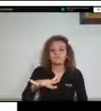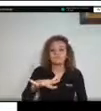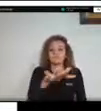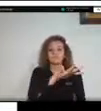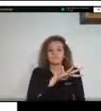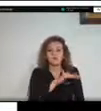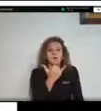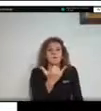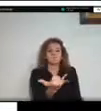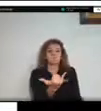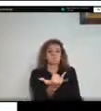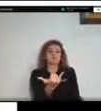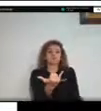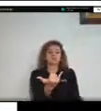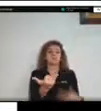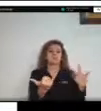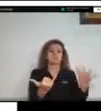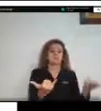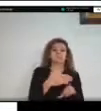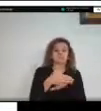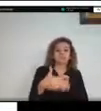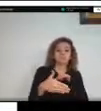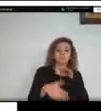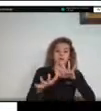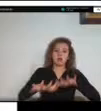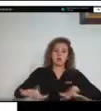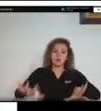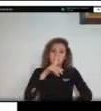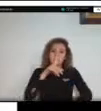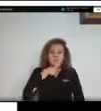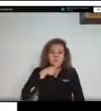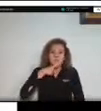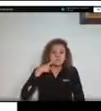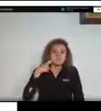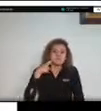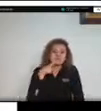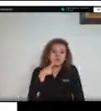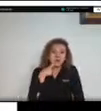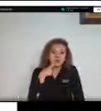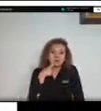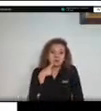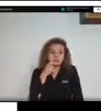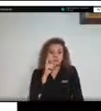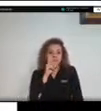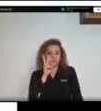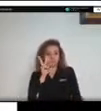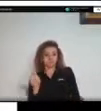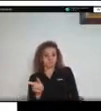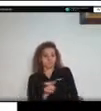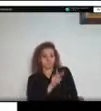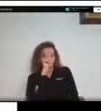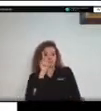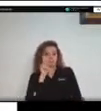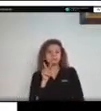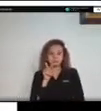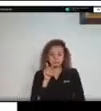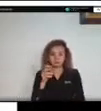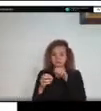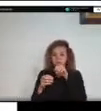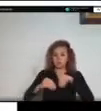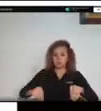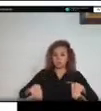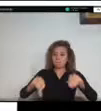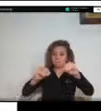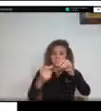posteriormente al haber zonas desérticas genera que hay una erosión del suelo y por medio de la